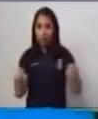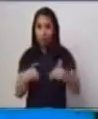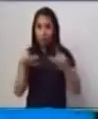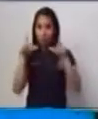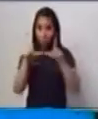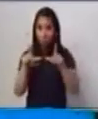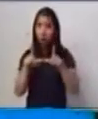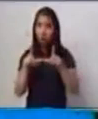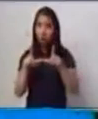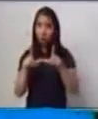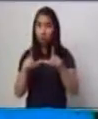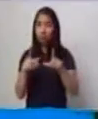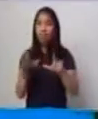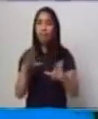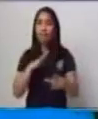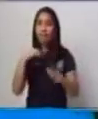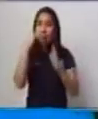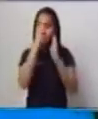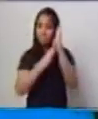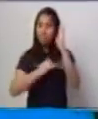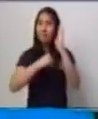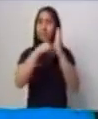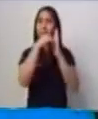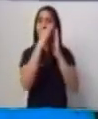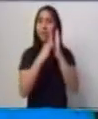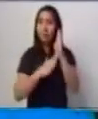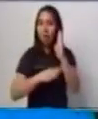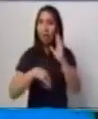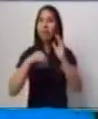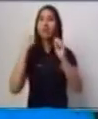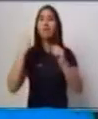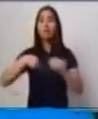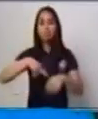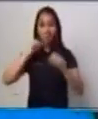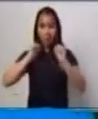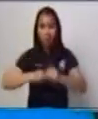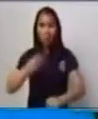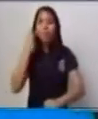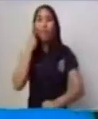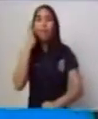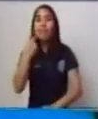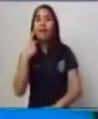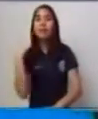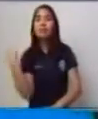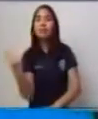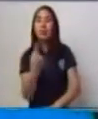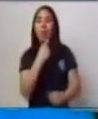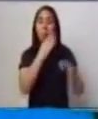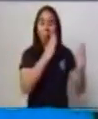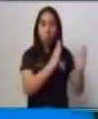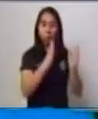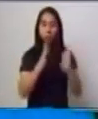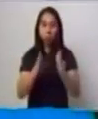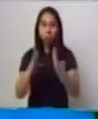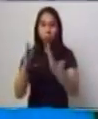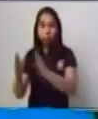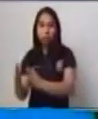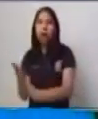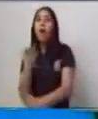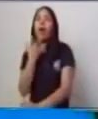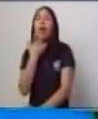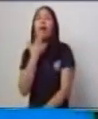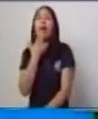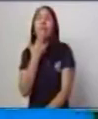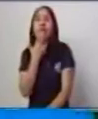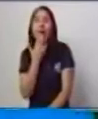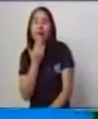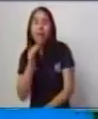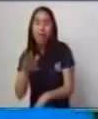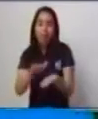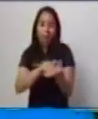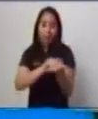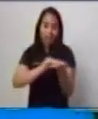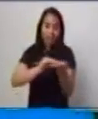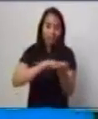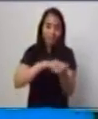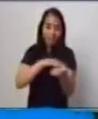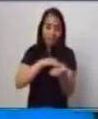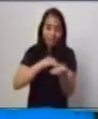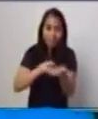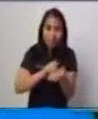la textura, el color. Todo está en orden y eso hace que esto sea llamativo para